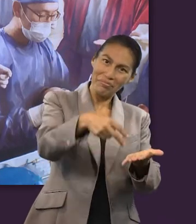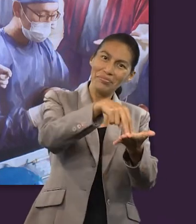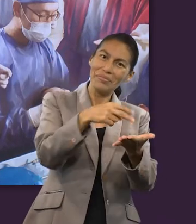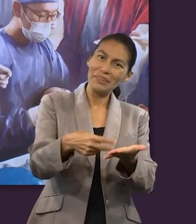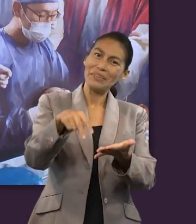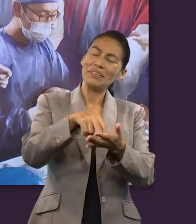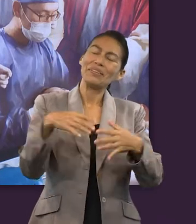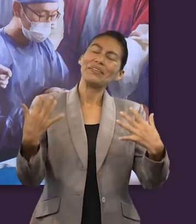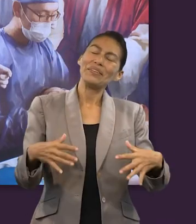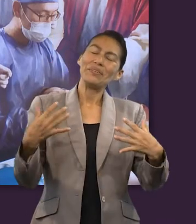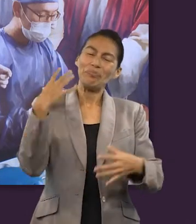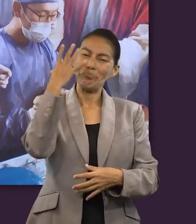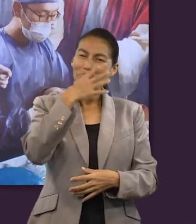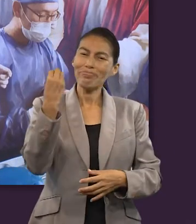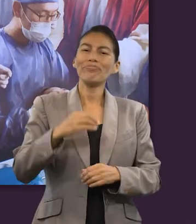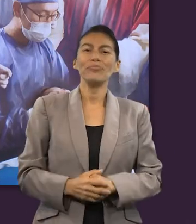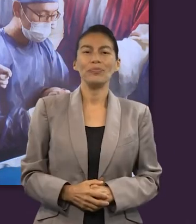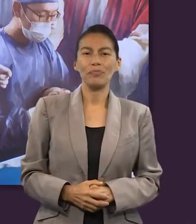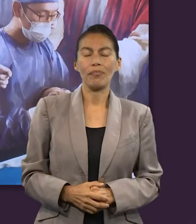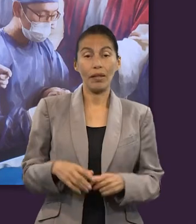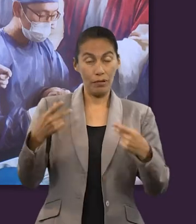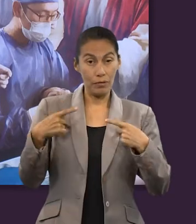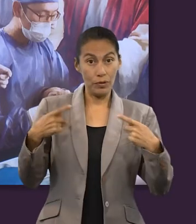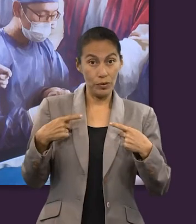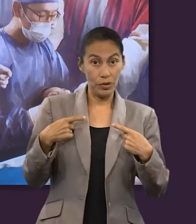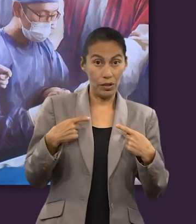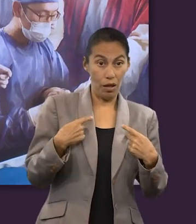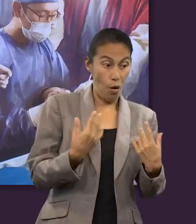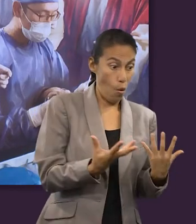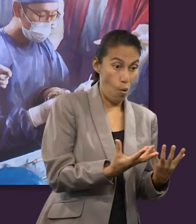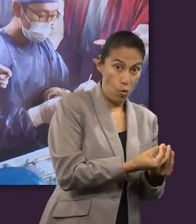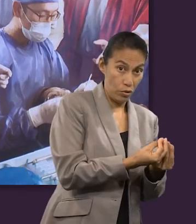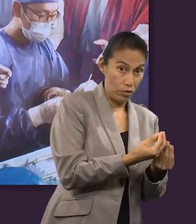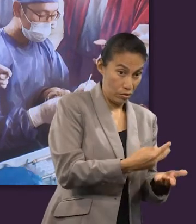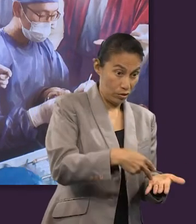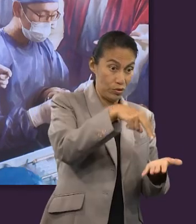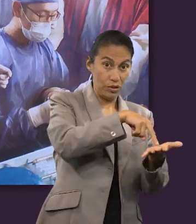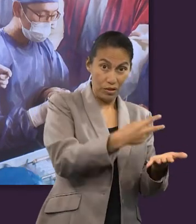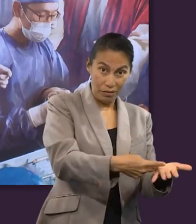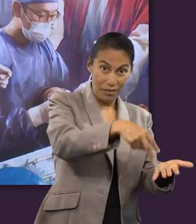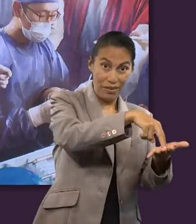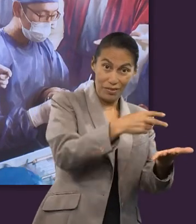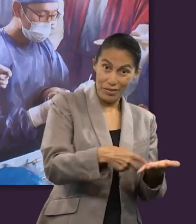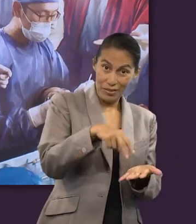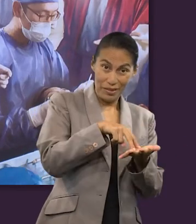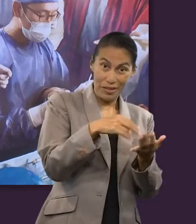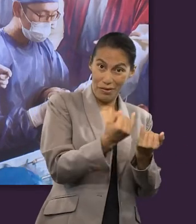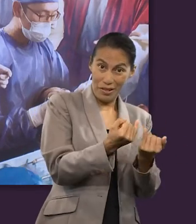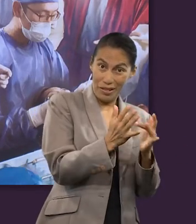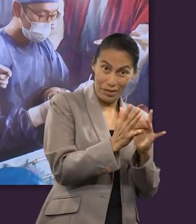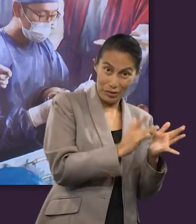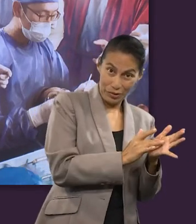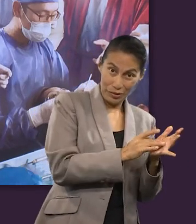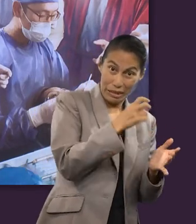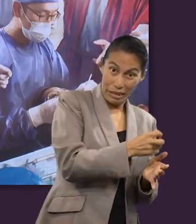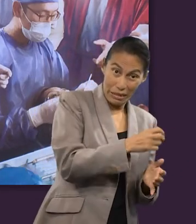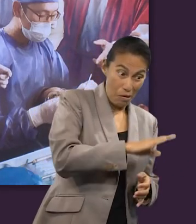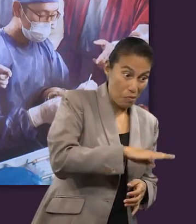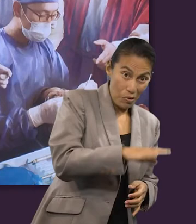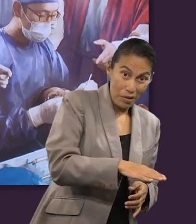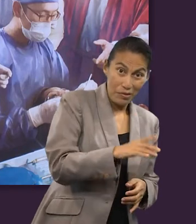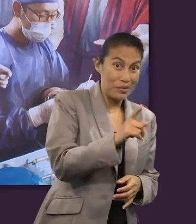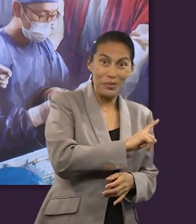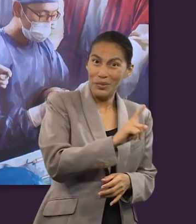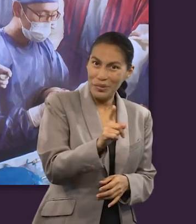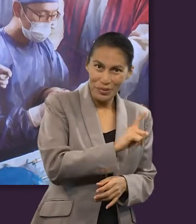Y esas personas que resucitaron con Él, como habíamos mencionado antes, entendemos que son personas que no murieron de